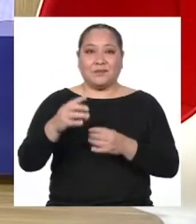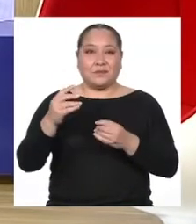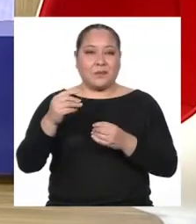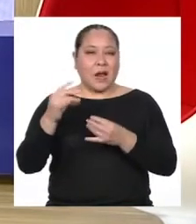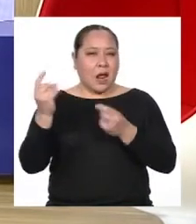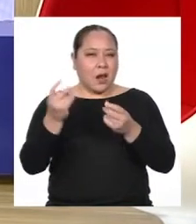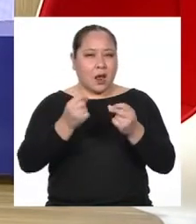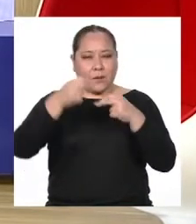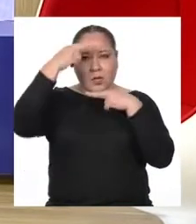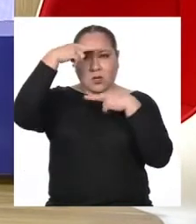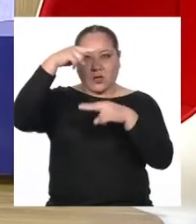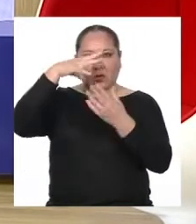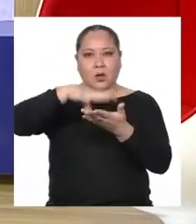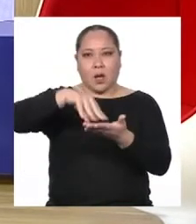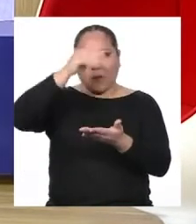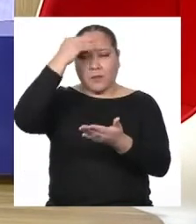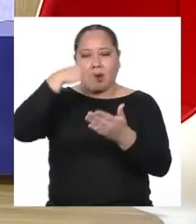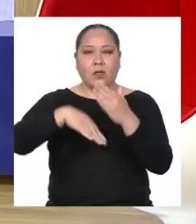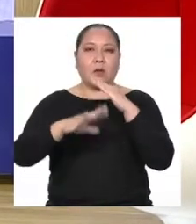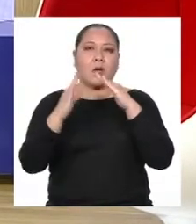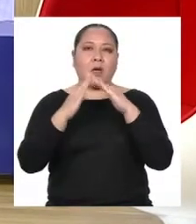¡Aprendo en casa!